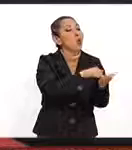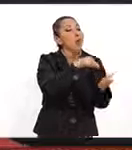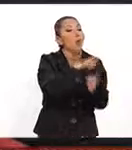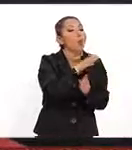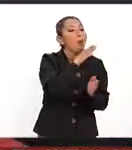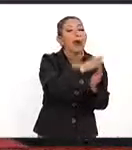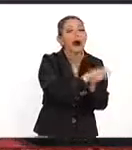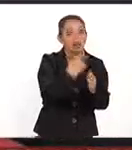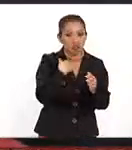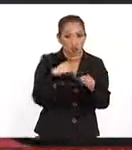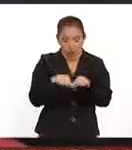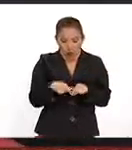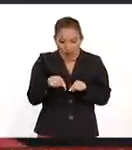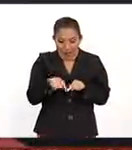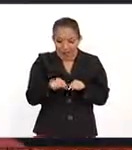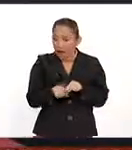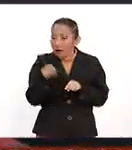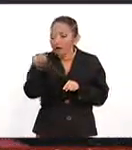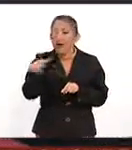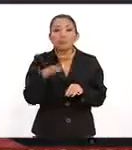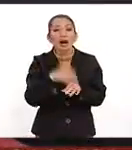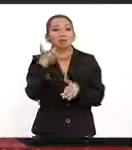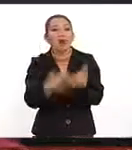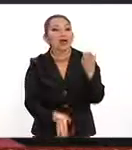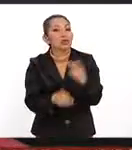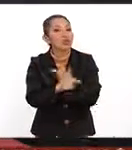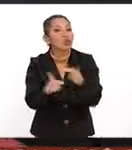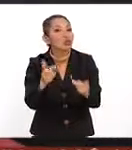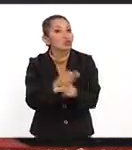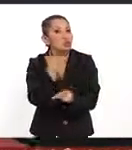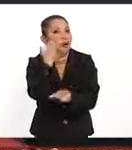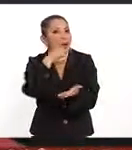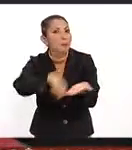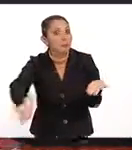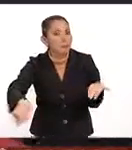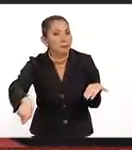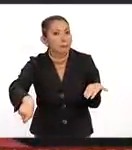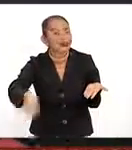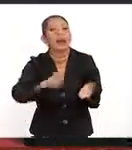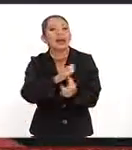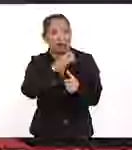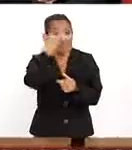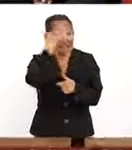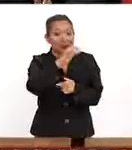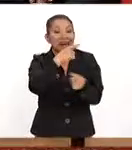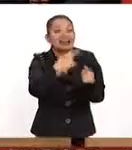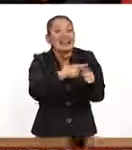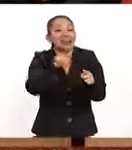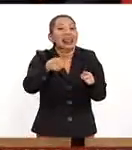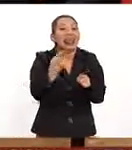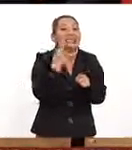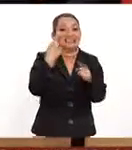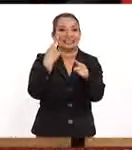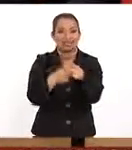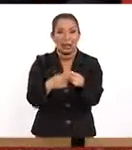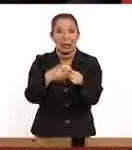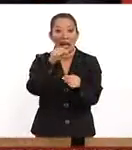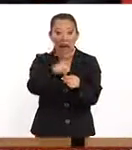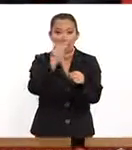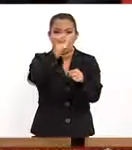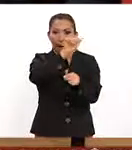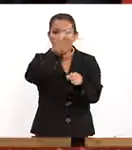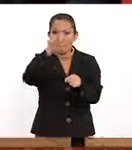donde tú estás está más barato ese producto que quieres comprar. Entonces ya saben ¿Quiénes quién? Es una